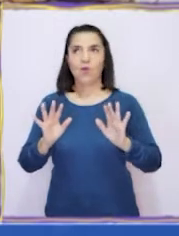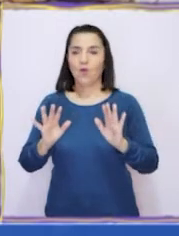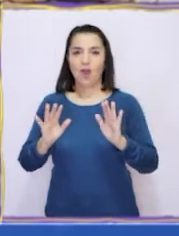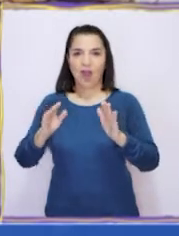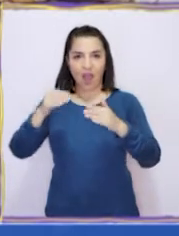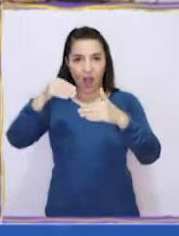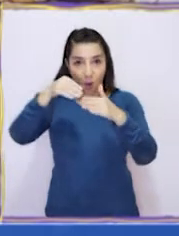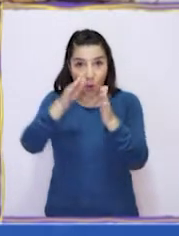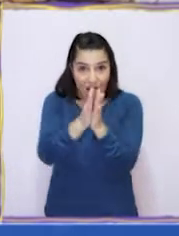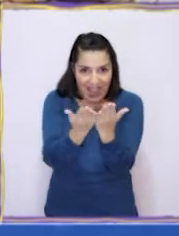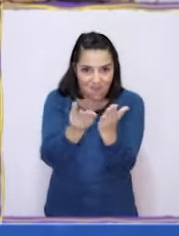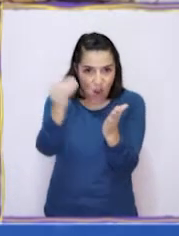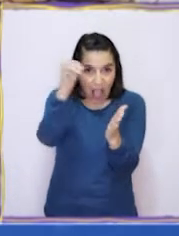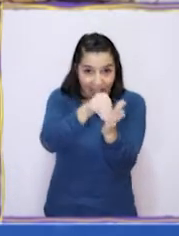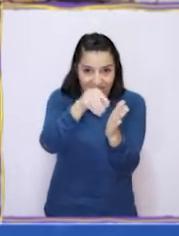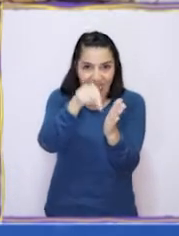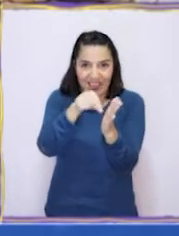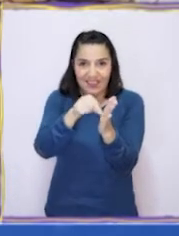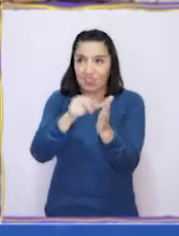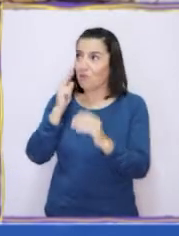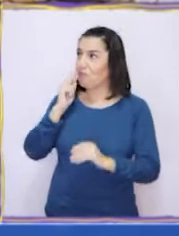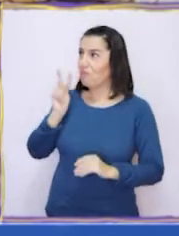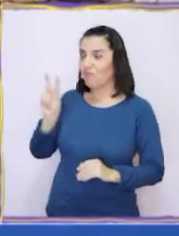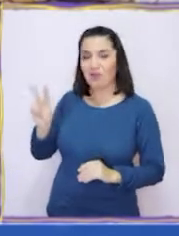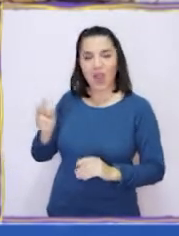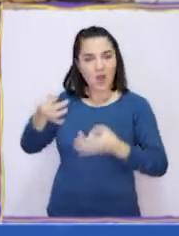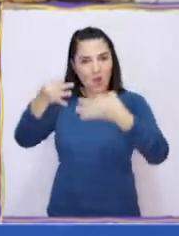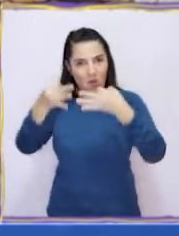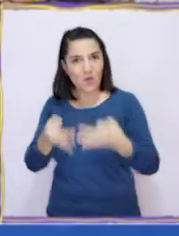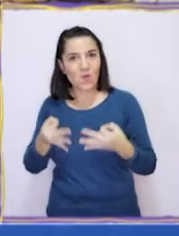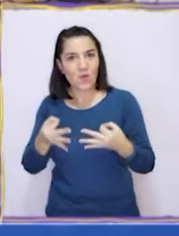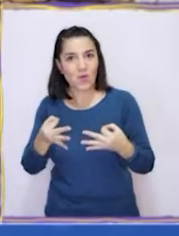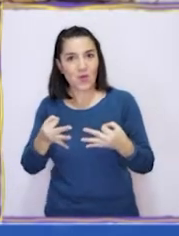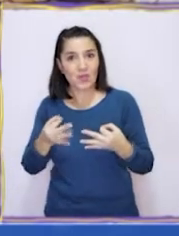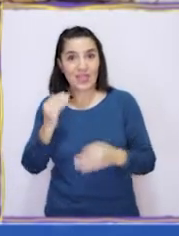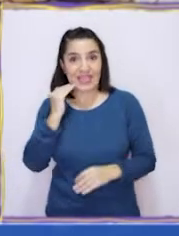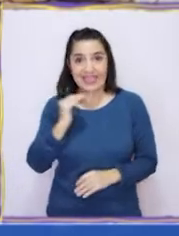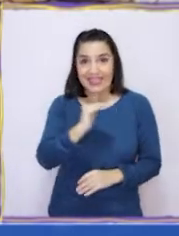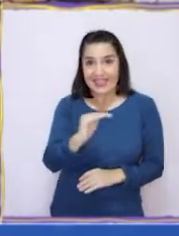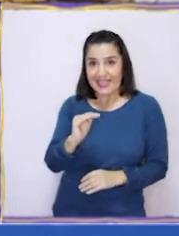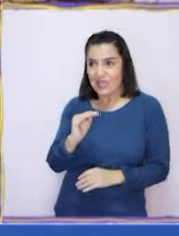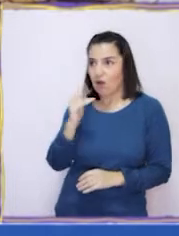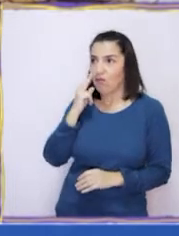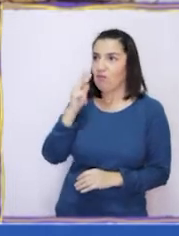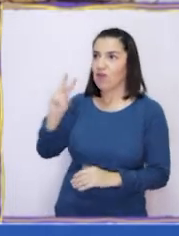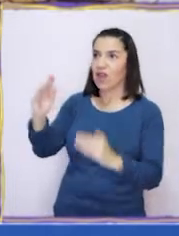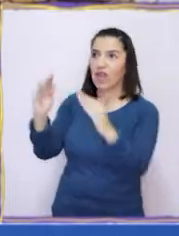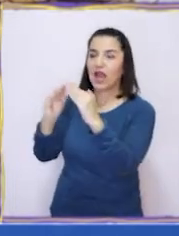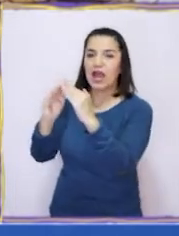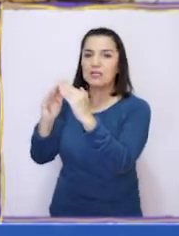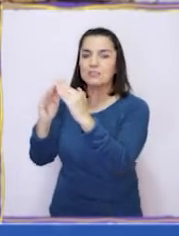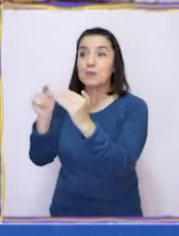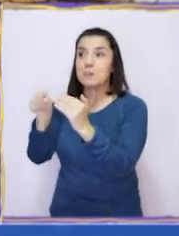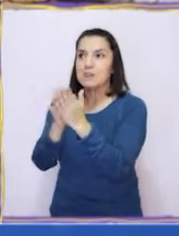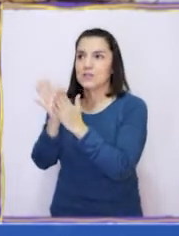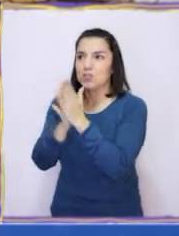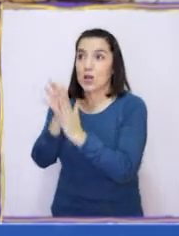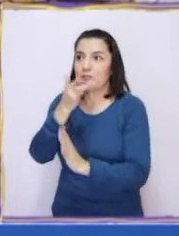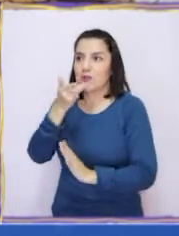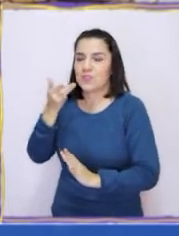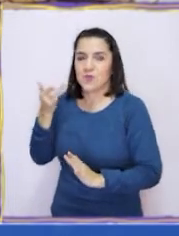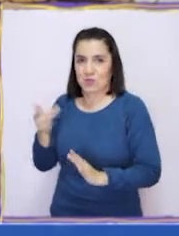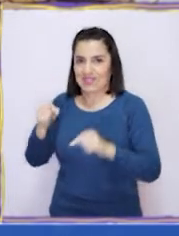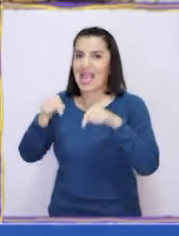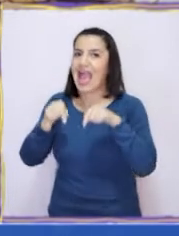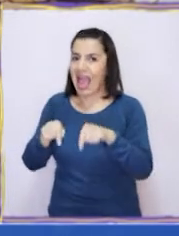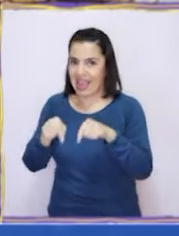¡Guau! ¡Ya estamos adentro del libro! ¡Y justo en la parte en que encuentran la casa hecha de dulces! Por lo que tendremos que cambiar